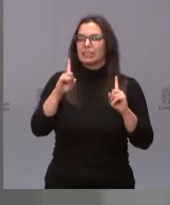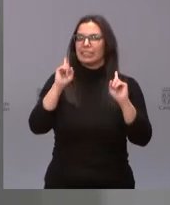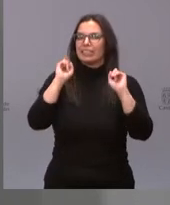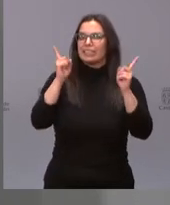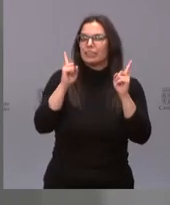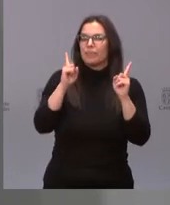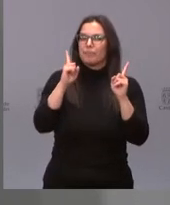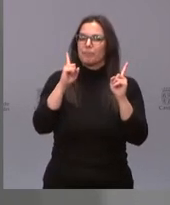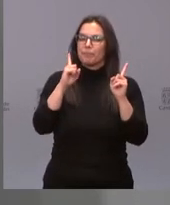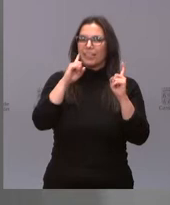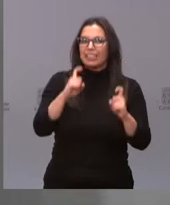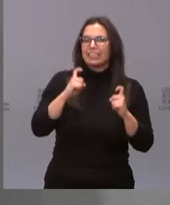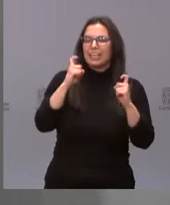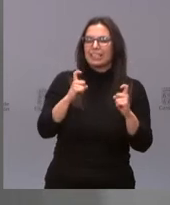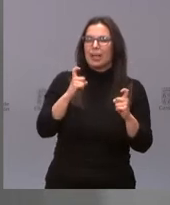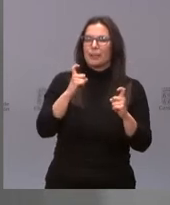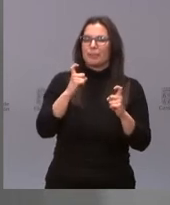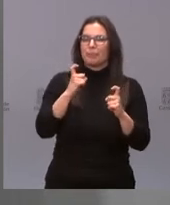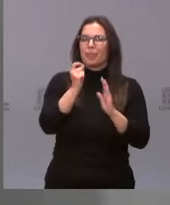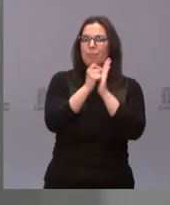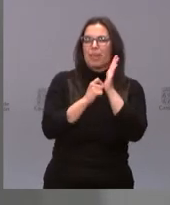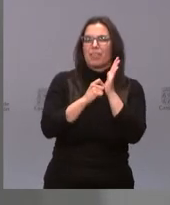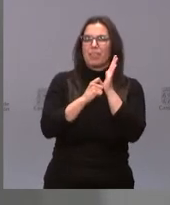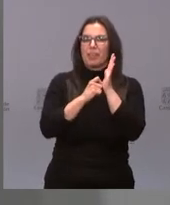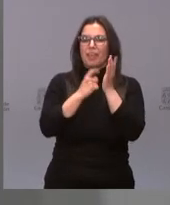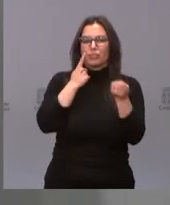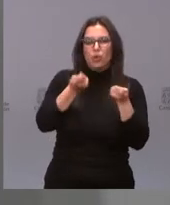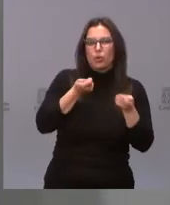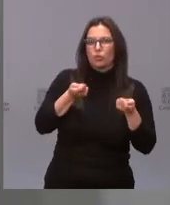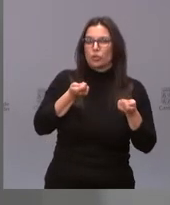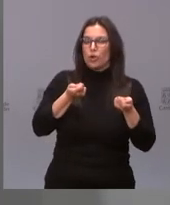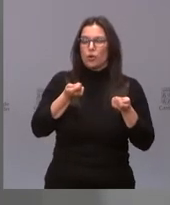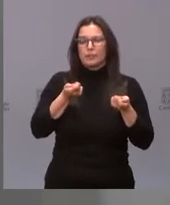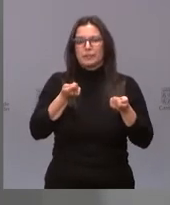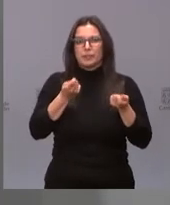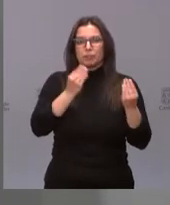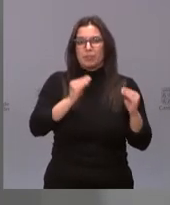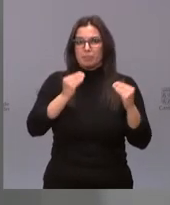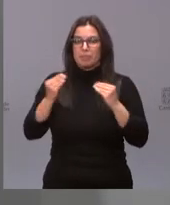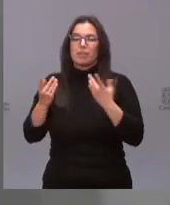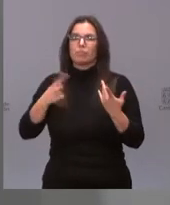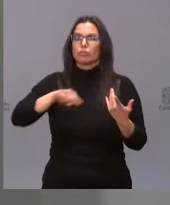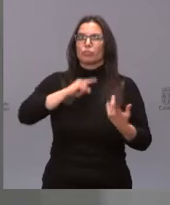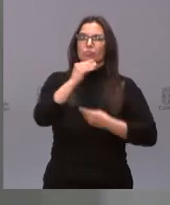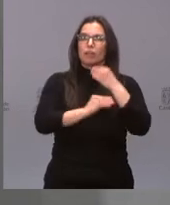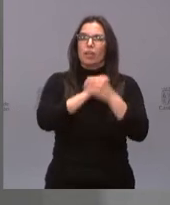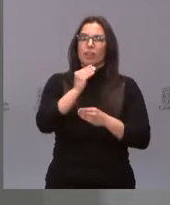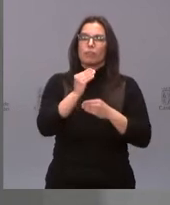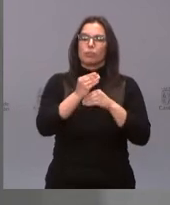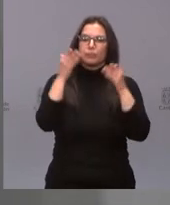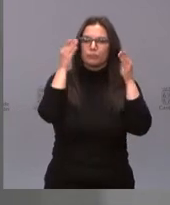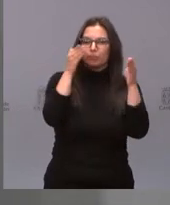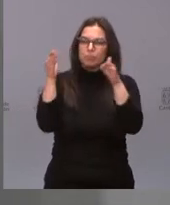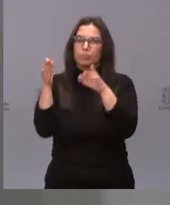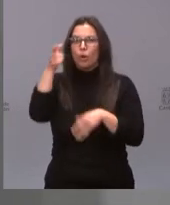quirúrgicos posibles en las medidas no sanitarias, en el control de la expansión del virus, estamos actuando sobre municipios en los